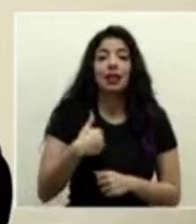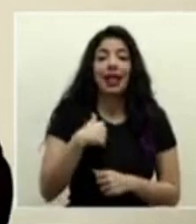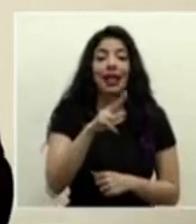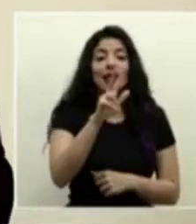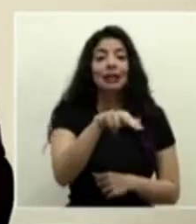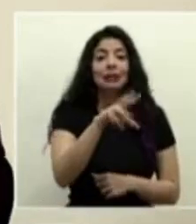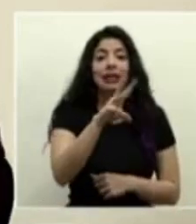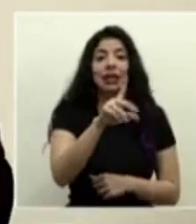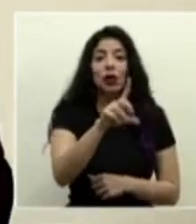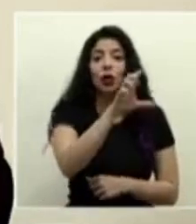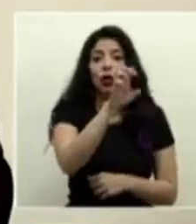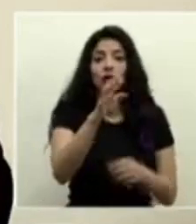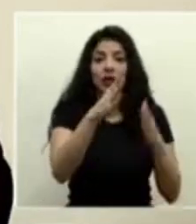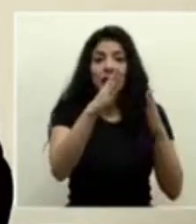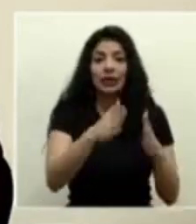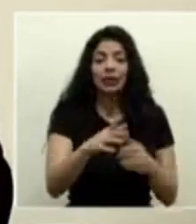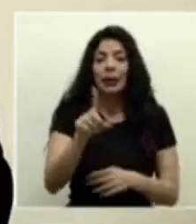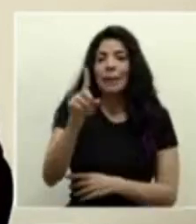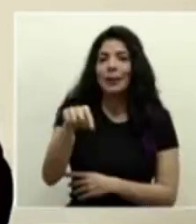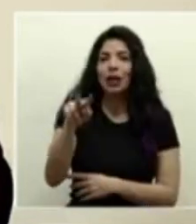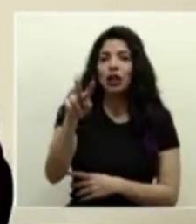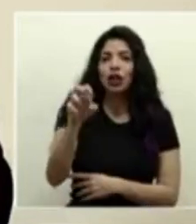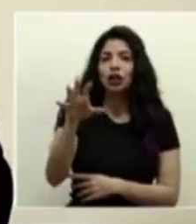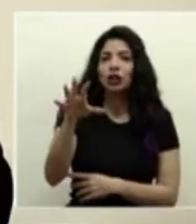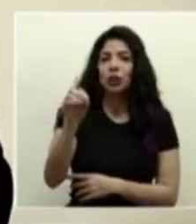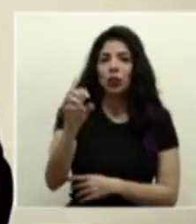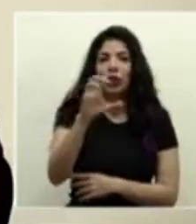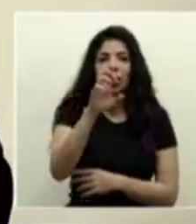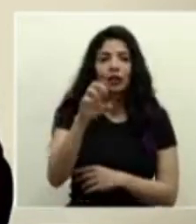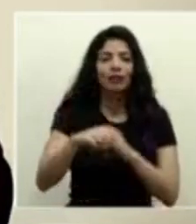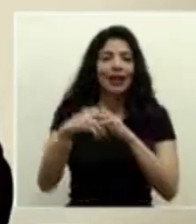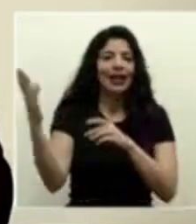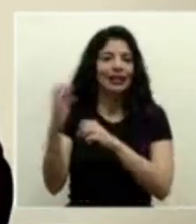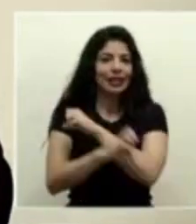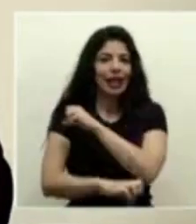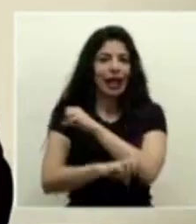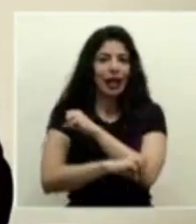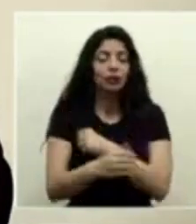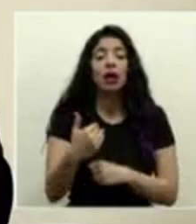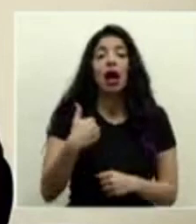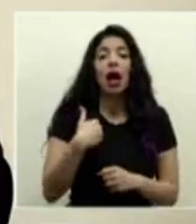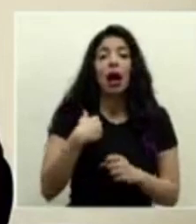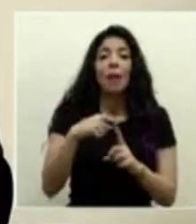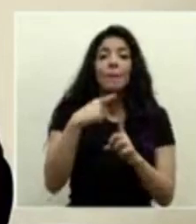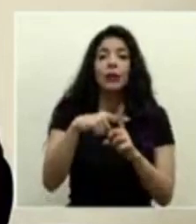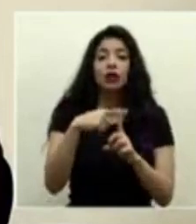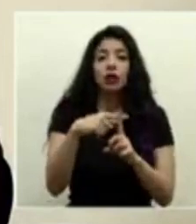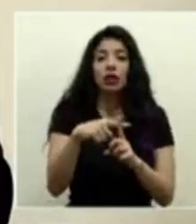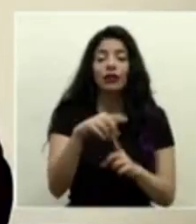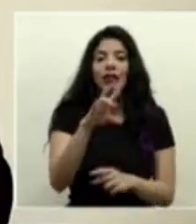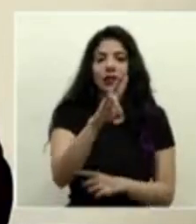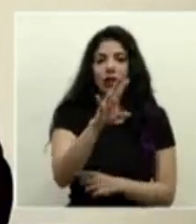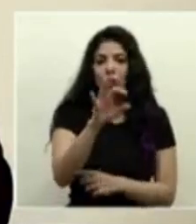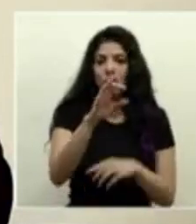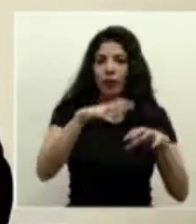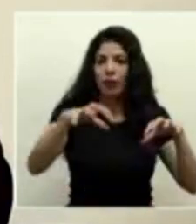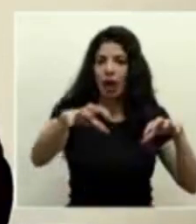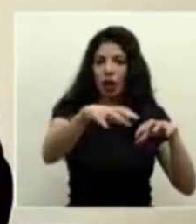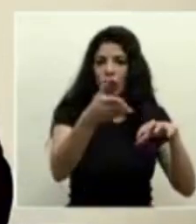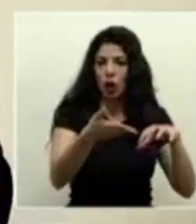.061 costarricenses y 1.250 extranjeros. Tenemos casos positivos en 79 cantones.